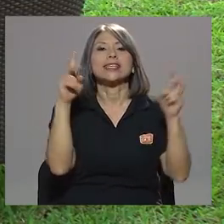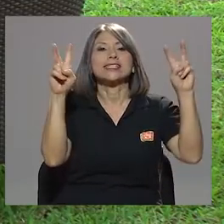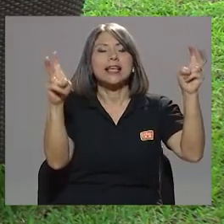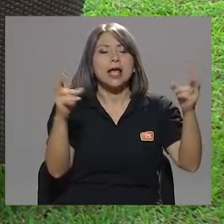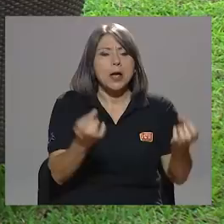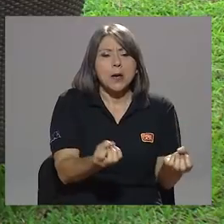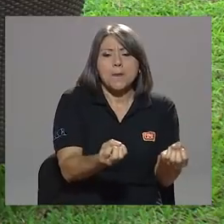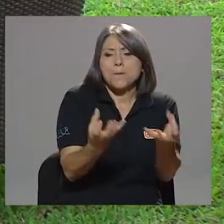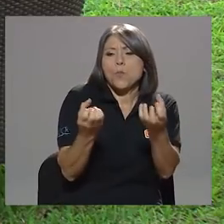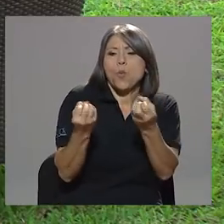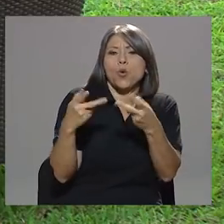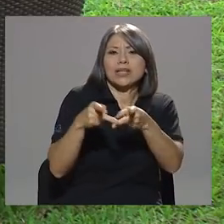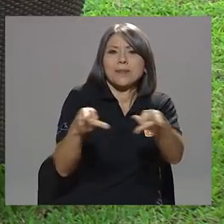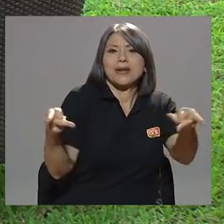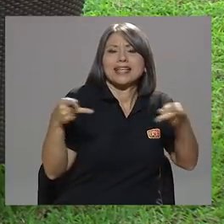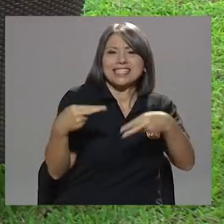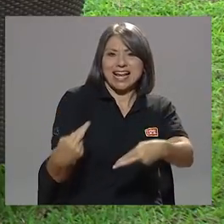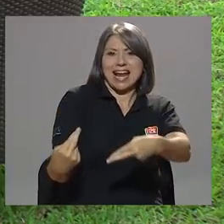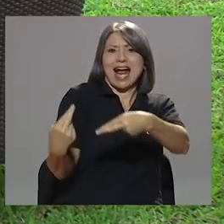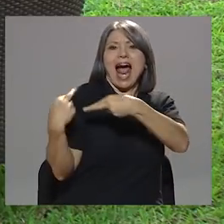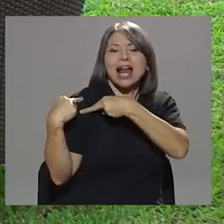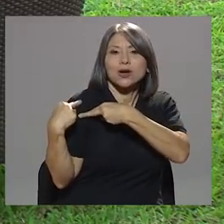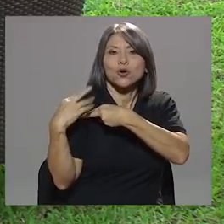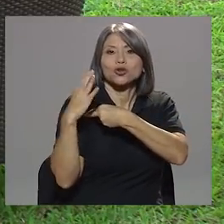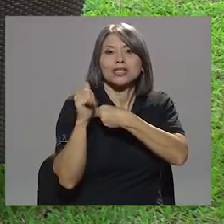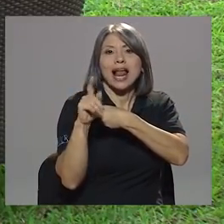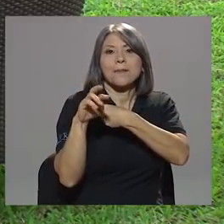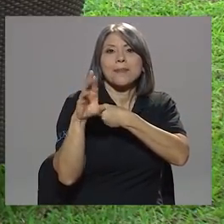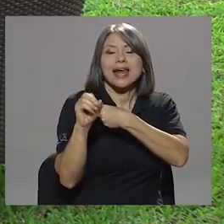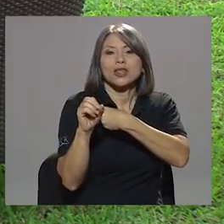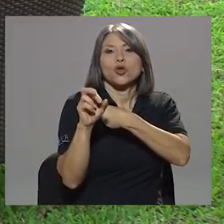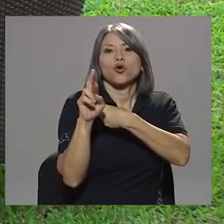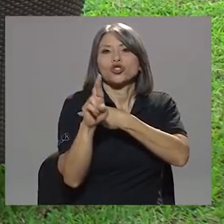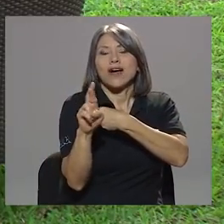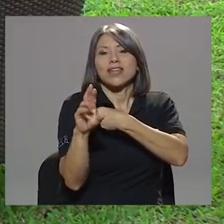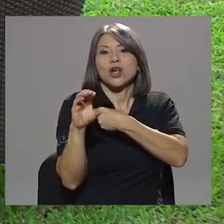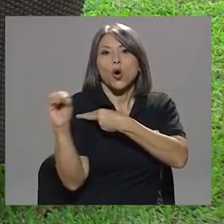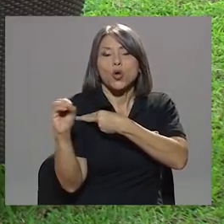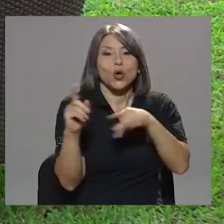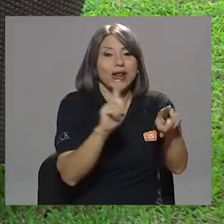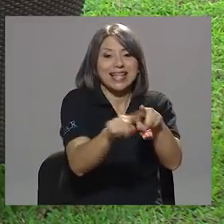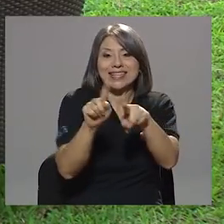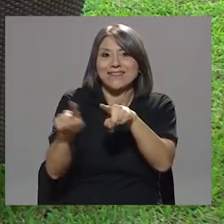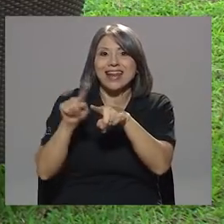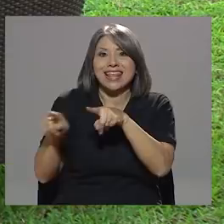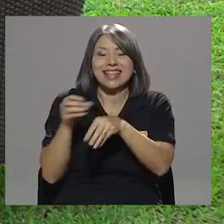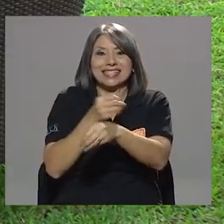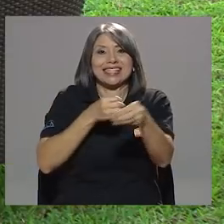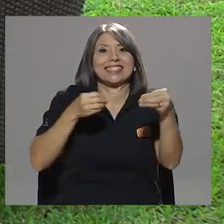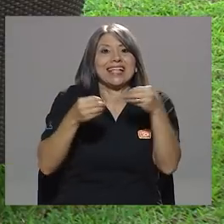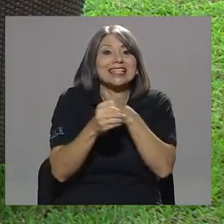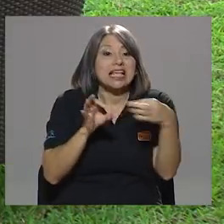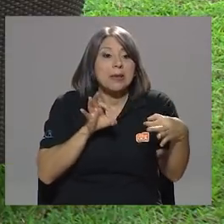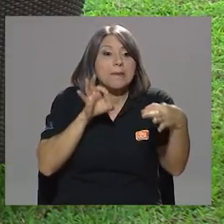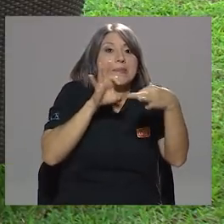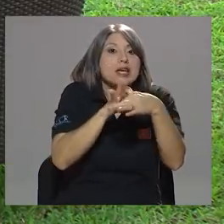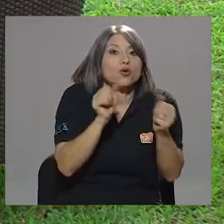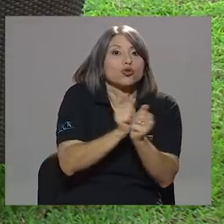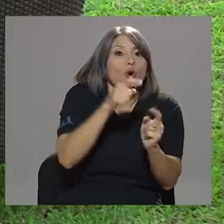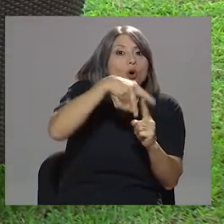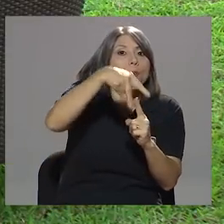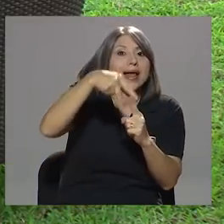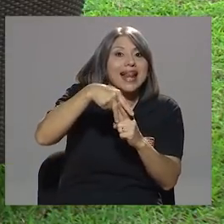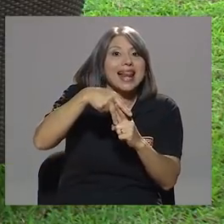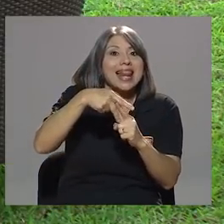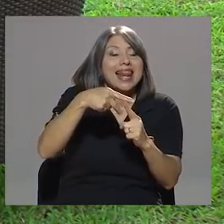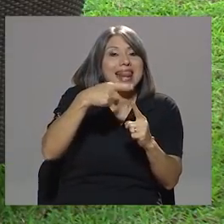cargos que ocupa Alberto Raba en odio en las diferentes instancias, vínculos con el caso de Copelesca, como fiscal de Holcín,